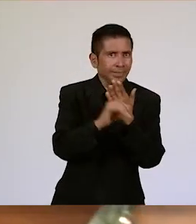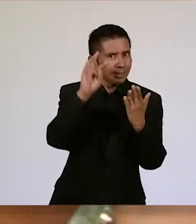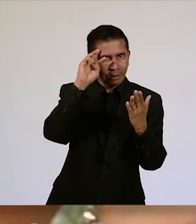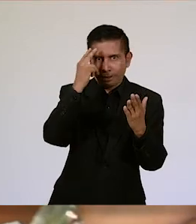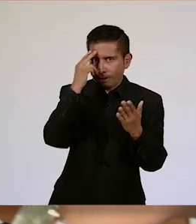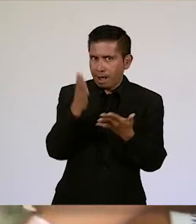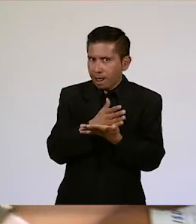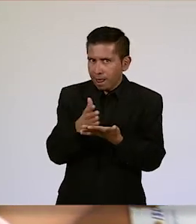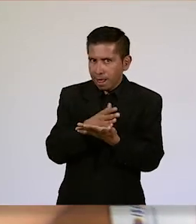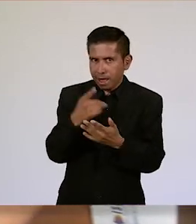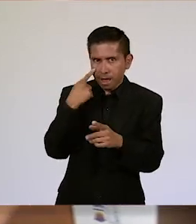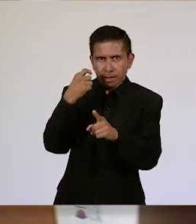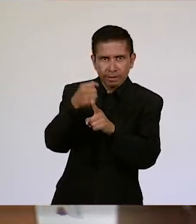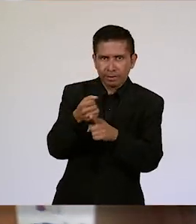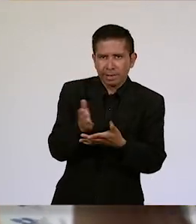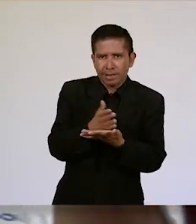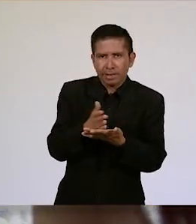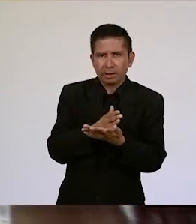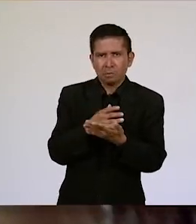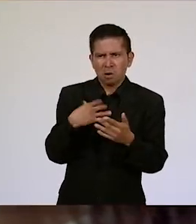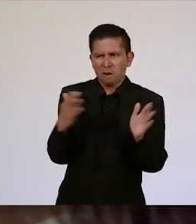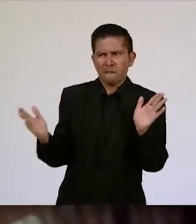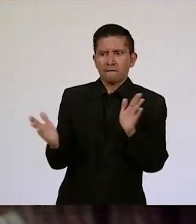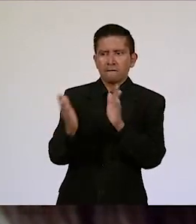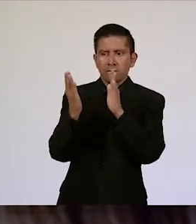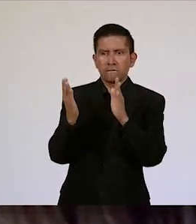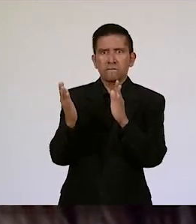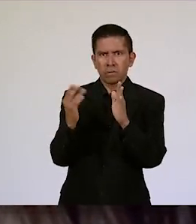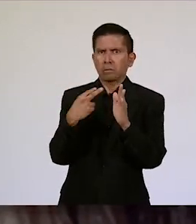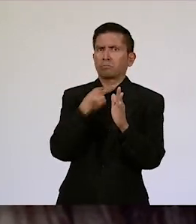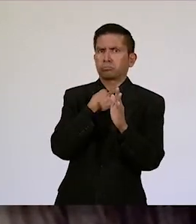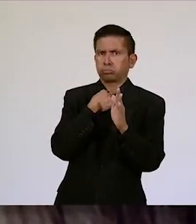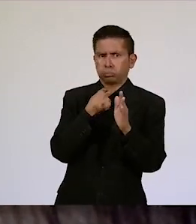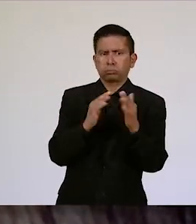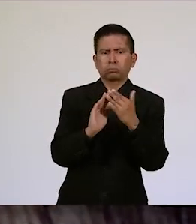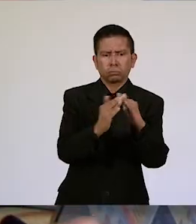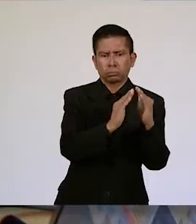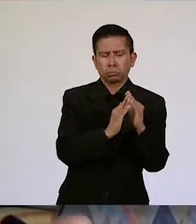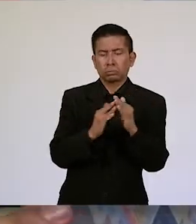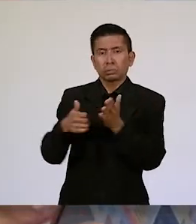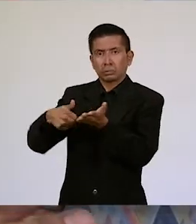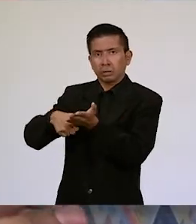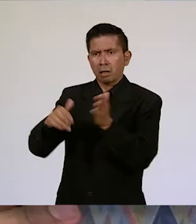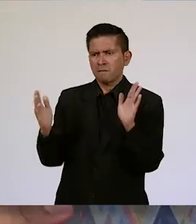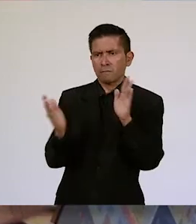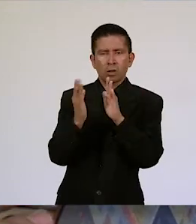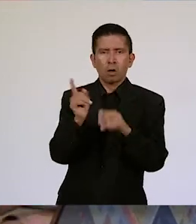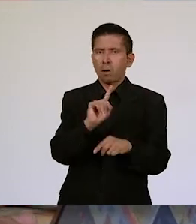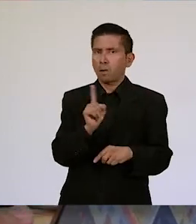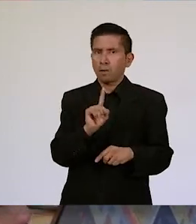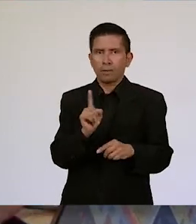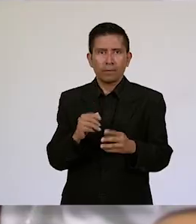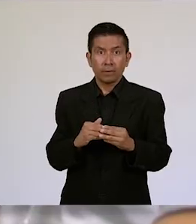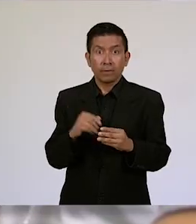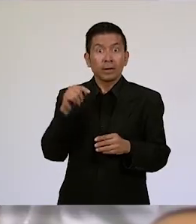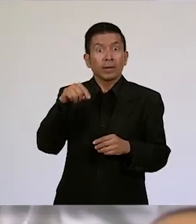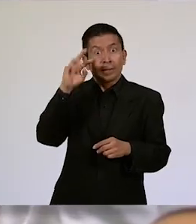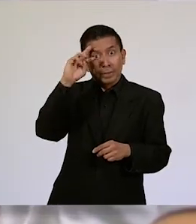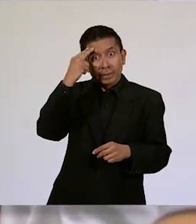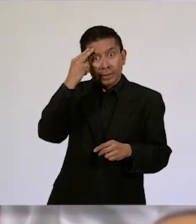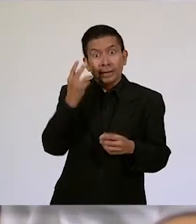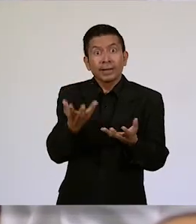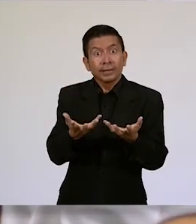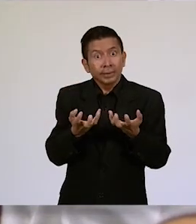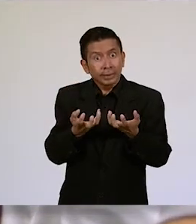no tiene como idea de ninguna manera confrontar a la comunidad con la autoridad municipal. Al contrario,